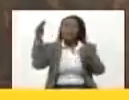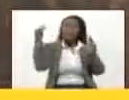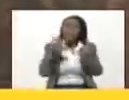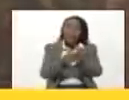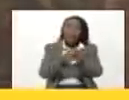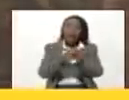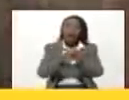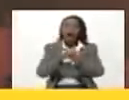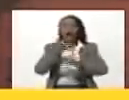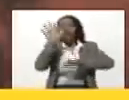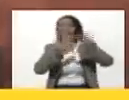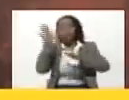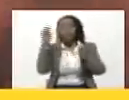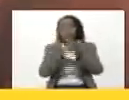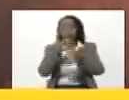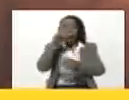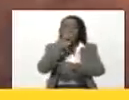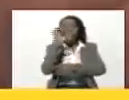15.000 años